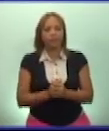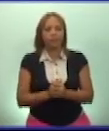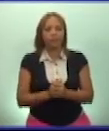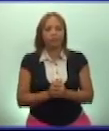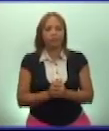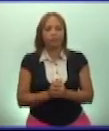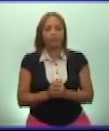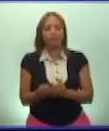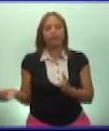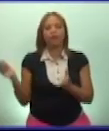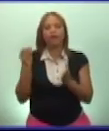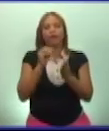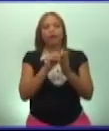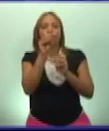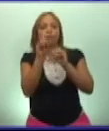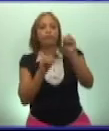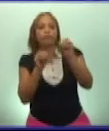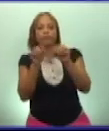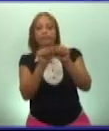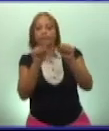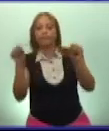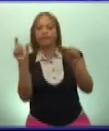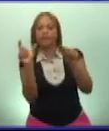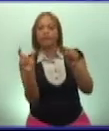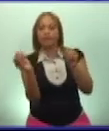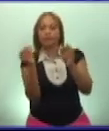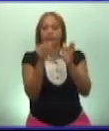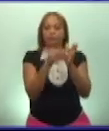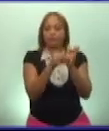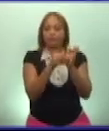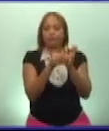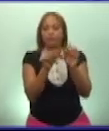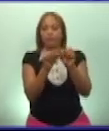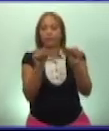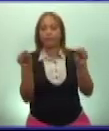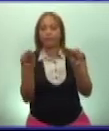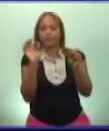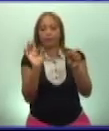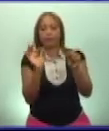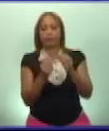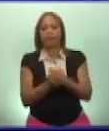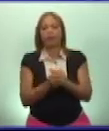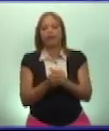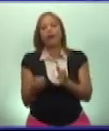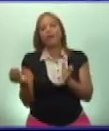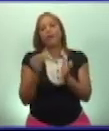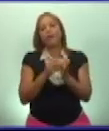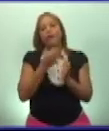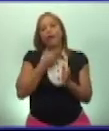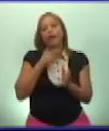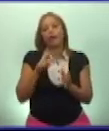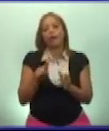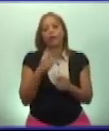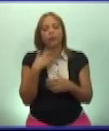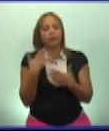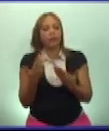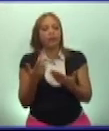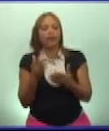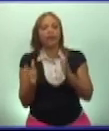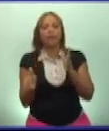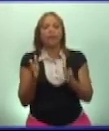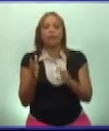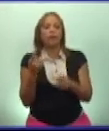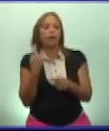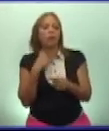Debes ubicar la fecha en que ocurrieron estos hechos en la línea del tiempo y te ejemplificamos que ocurrieron